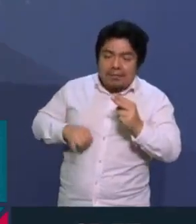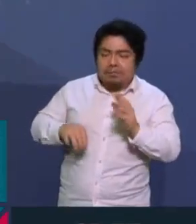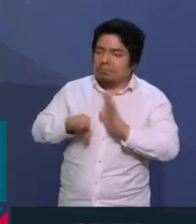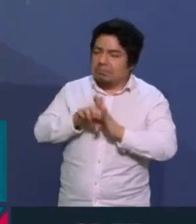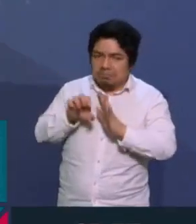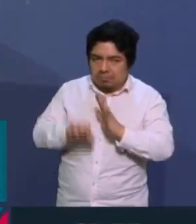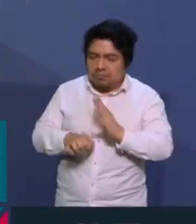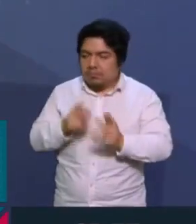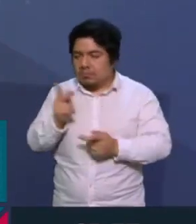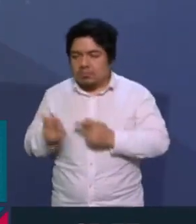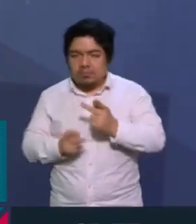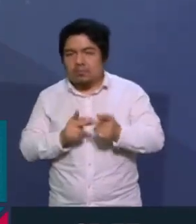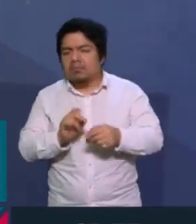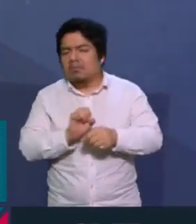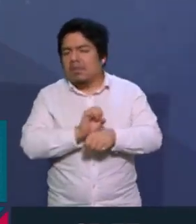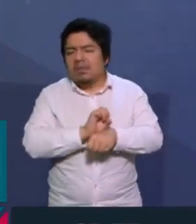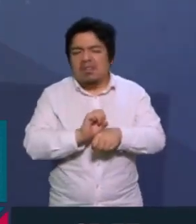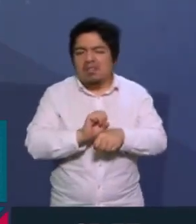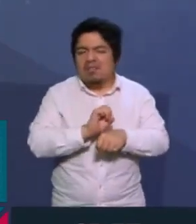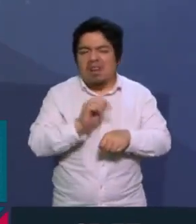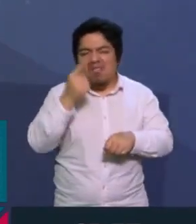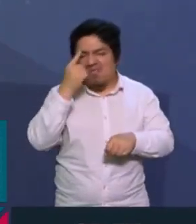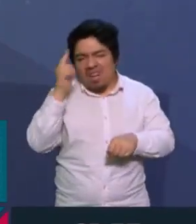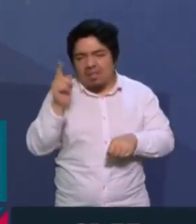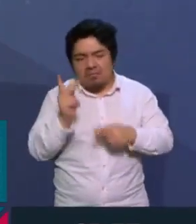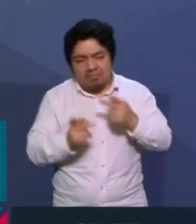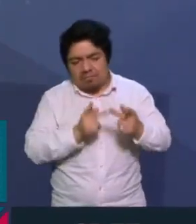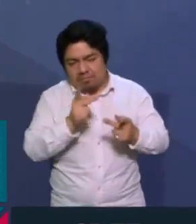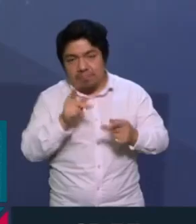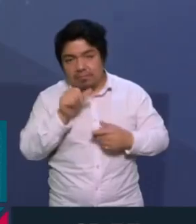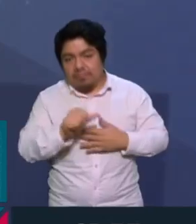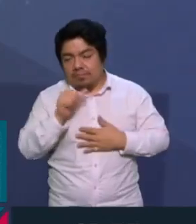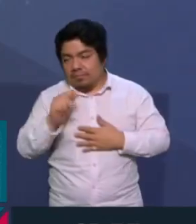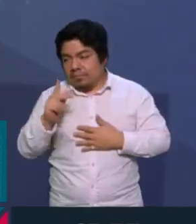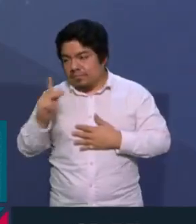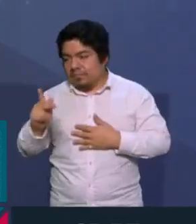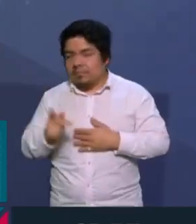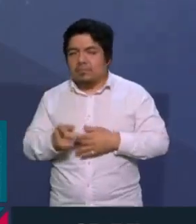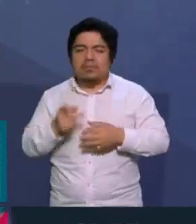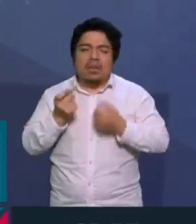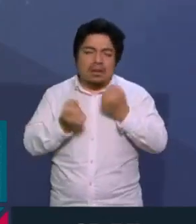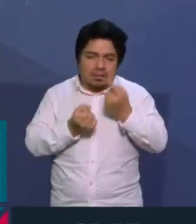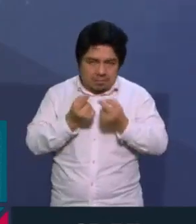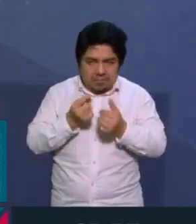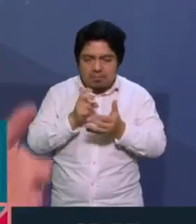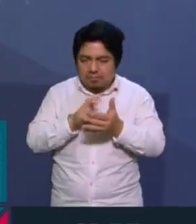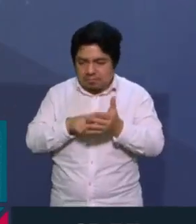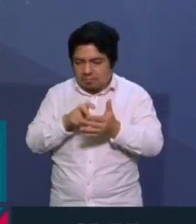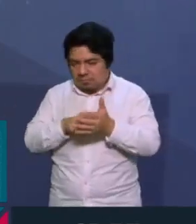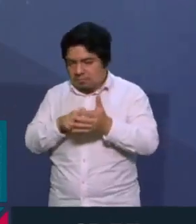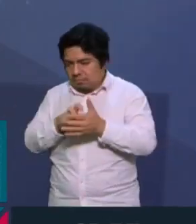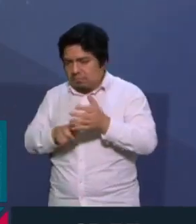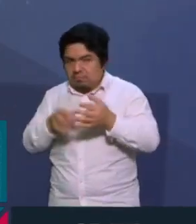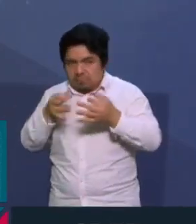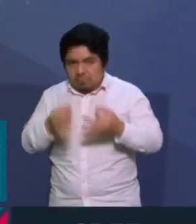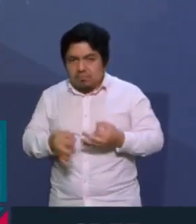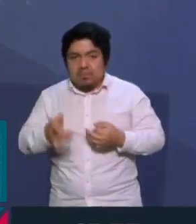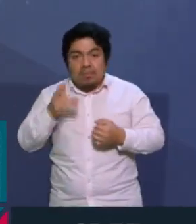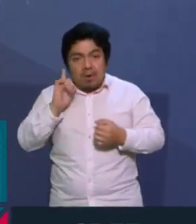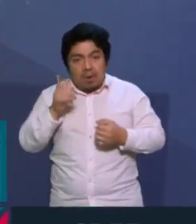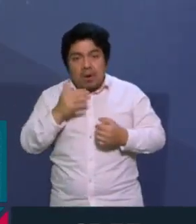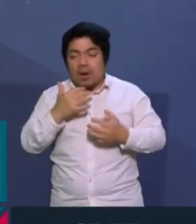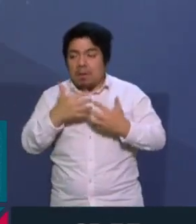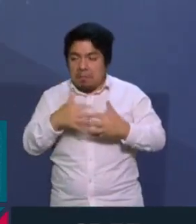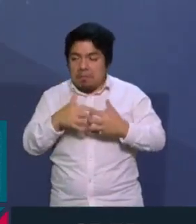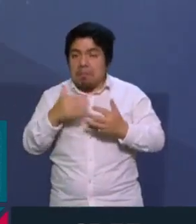aplicación es muy perfectible, ¿no? En muchos sentidos, ojalá que funcione y si nos enteramos que existe y la empezamos a utilizar, pues